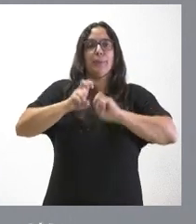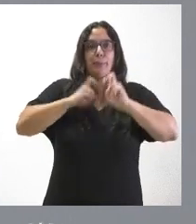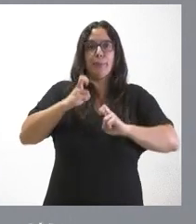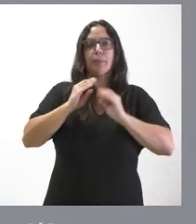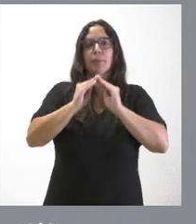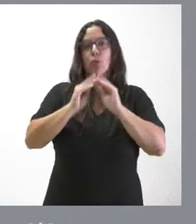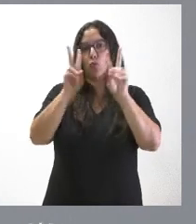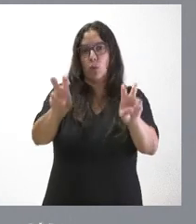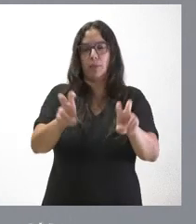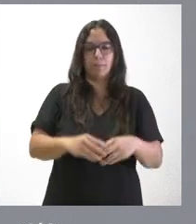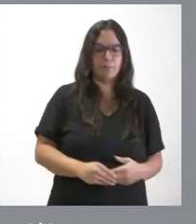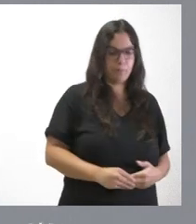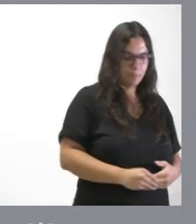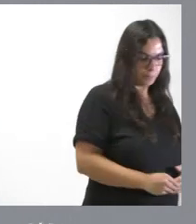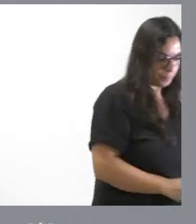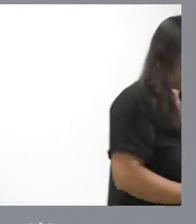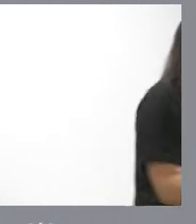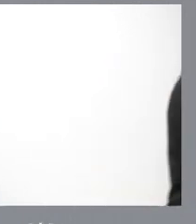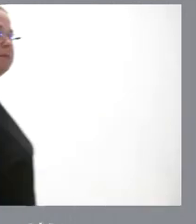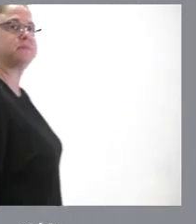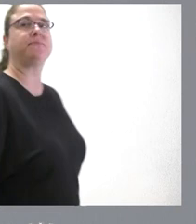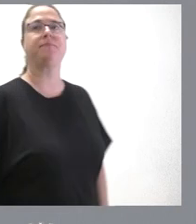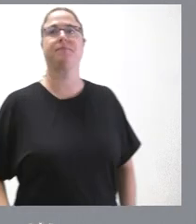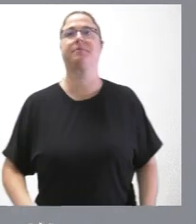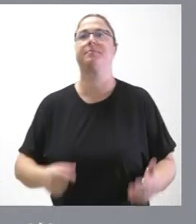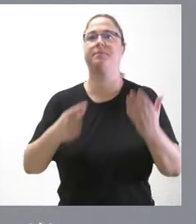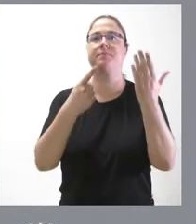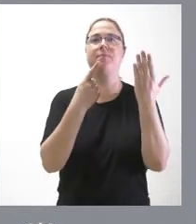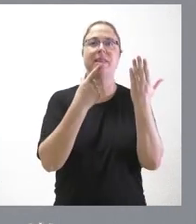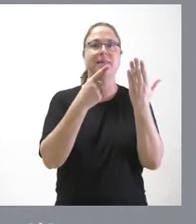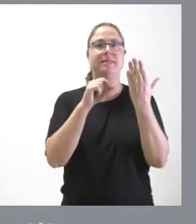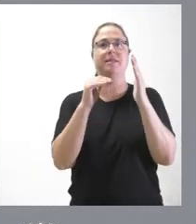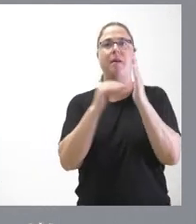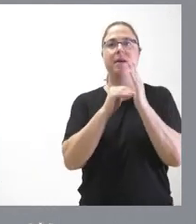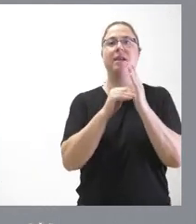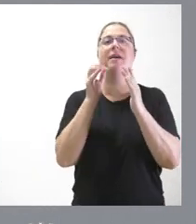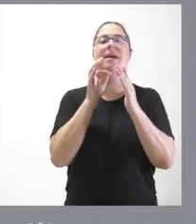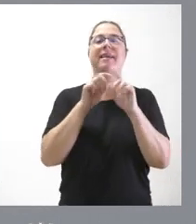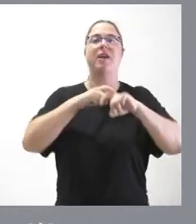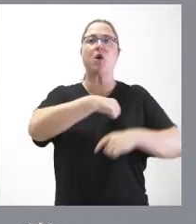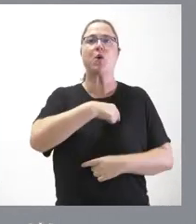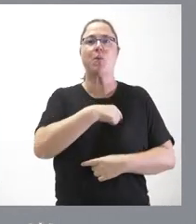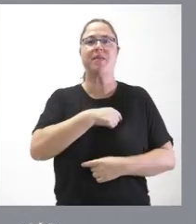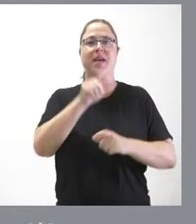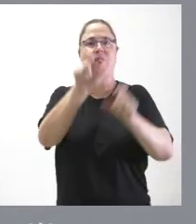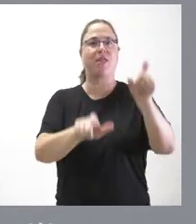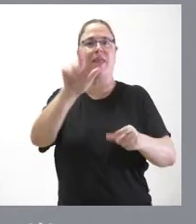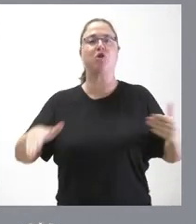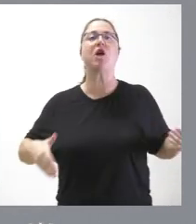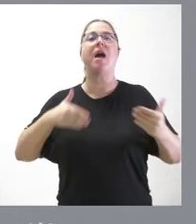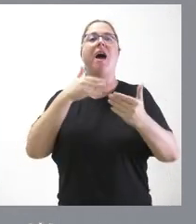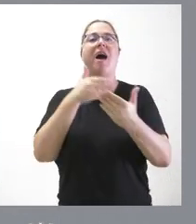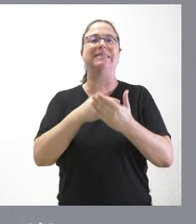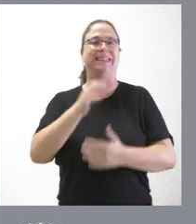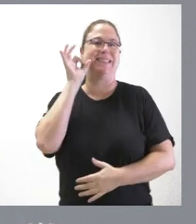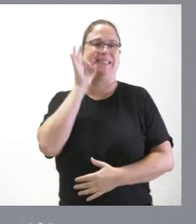instalaciones. 60.000 euros de subvención para la Federación de Comités Ciudadanos Antisida. En este caso, se trata de apoyo a